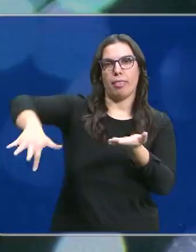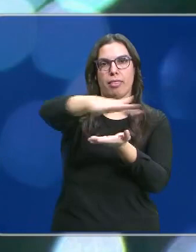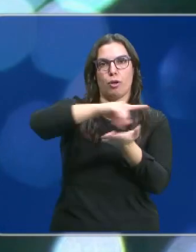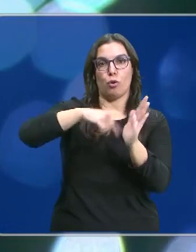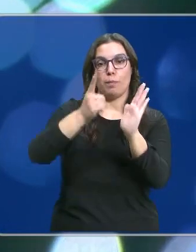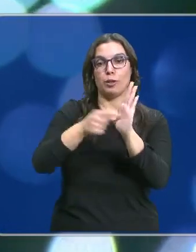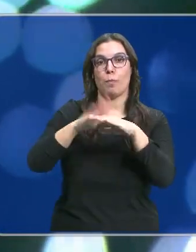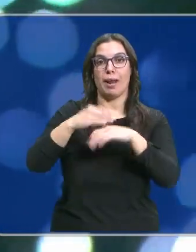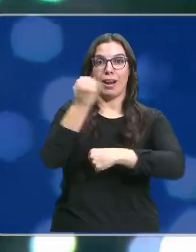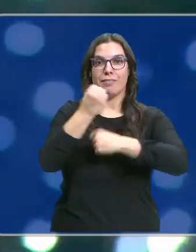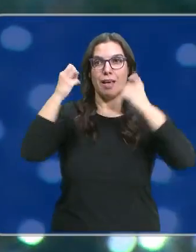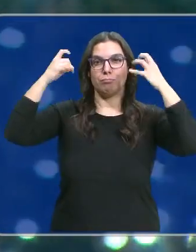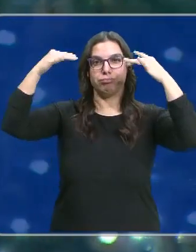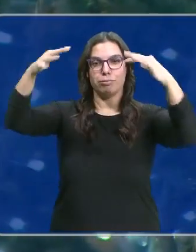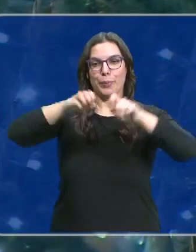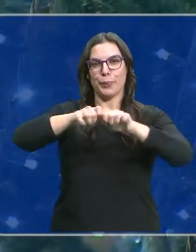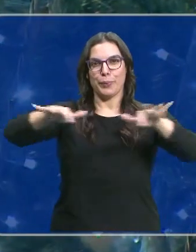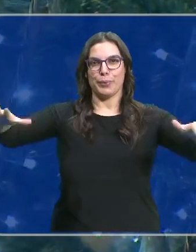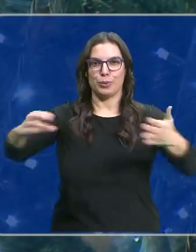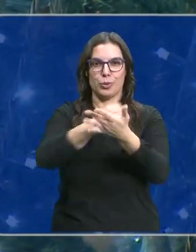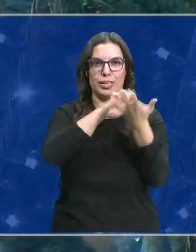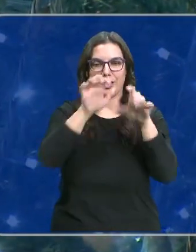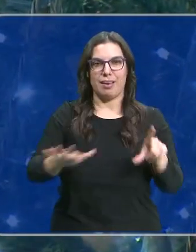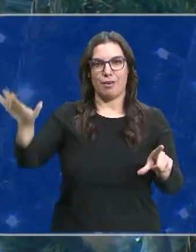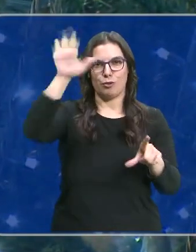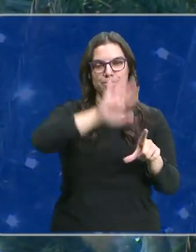que la Navidad ilumine cada rincón de Castilla y León.